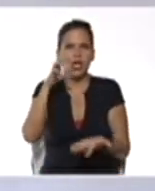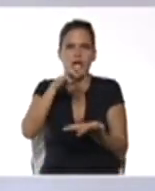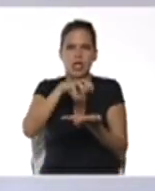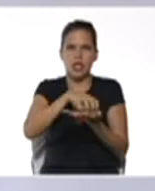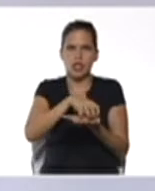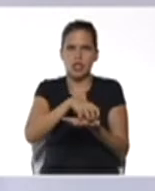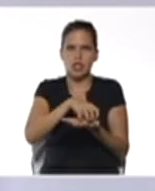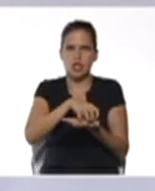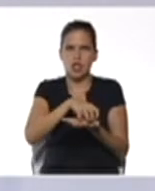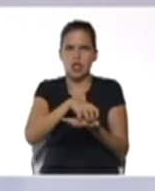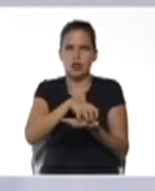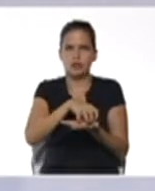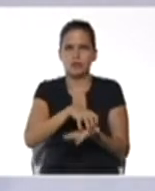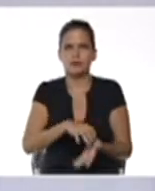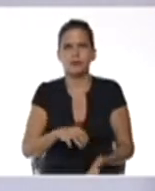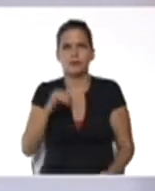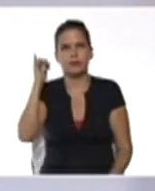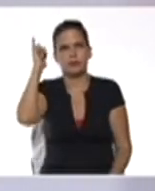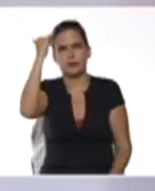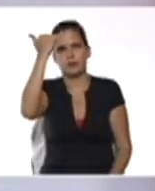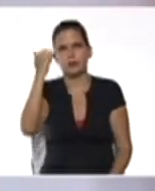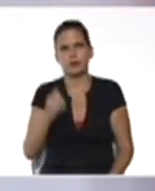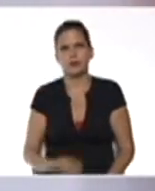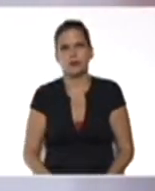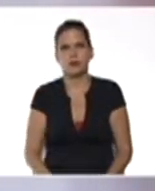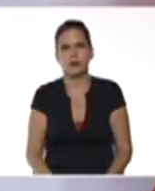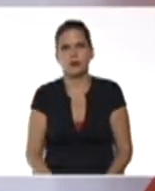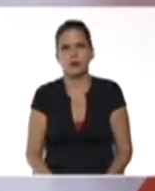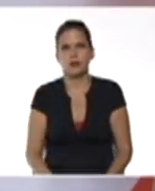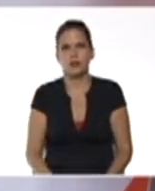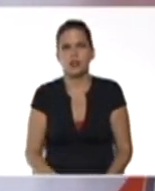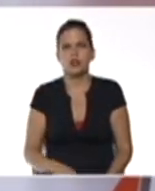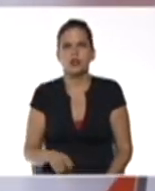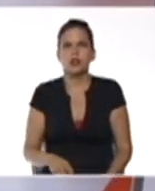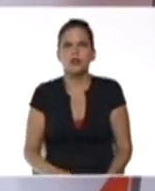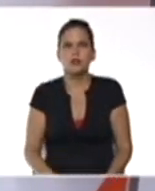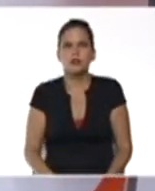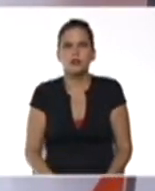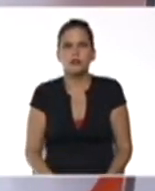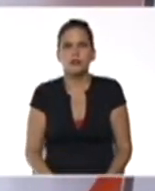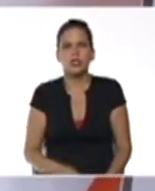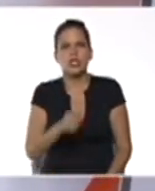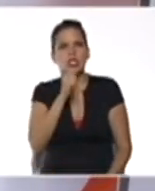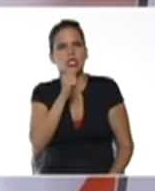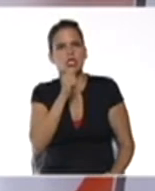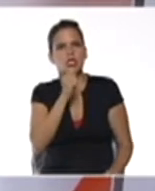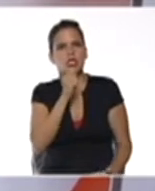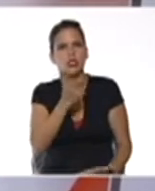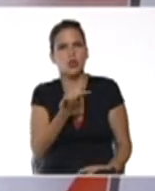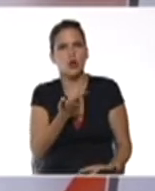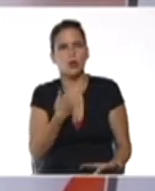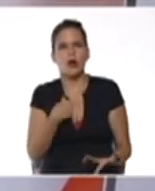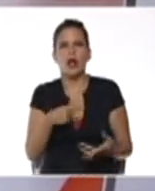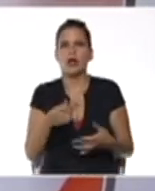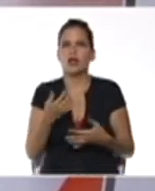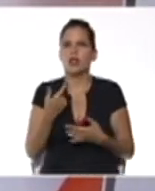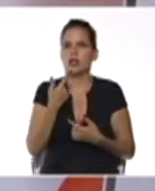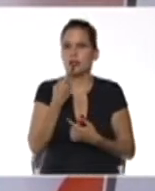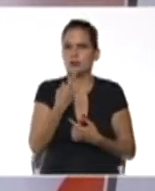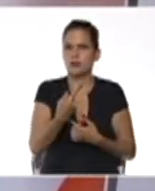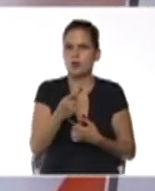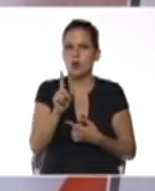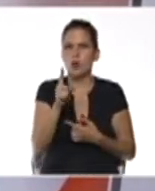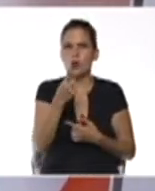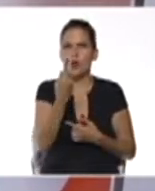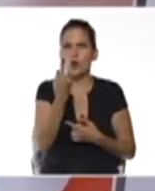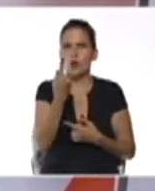Anzuategui, del Colegio Salesiano Pío 12, quien nos va a recitar una